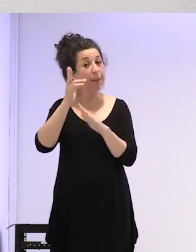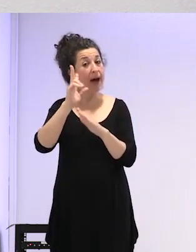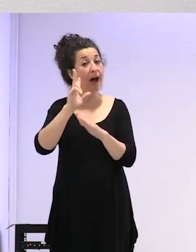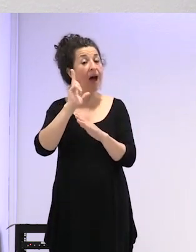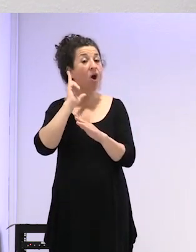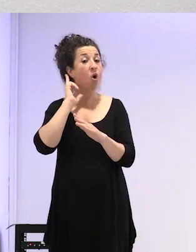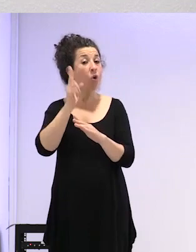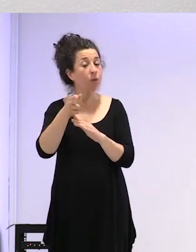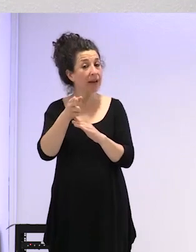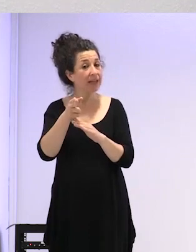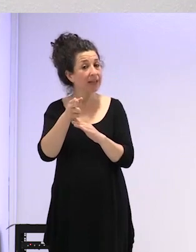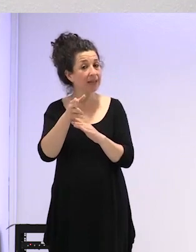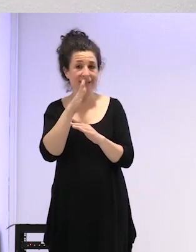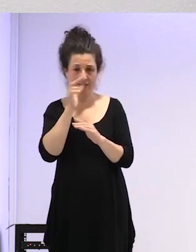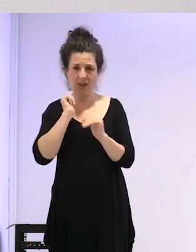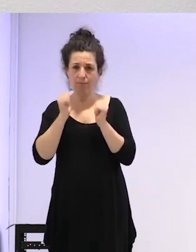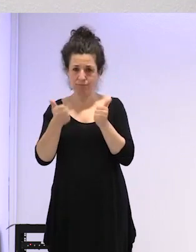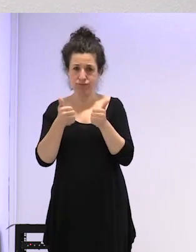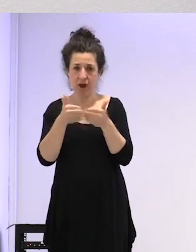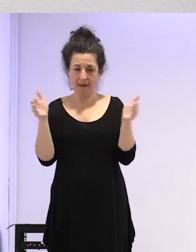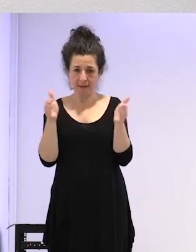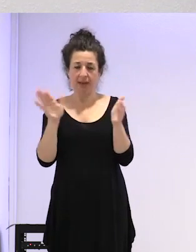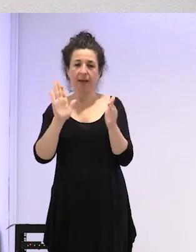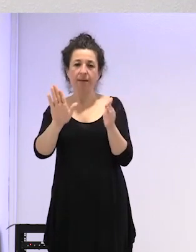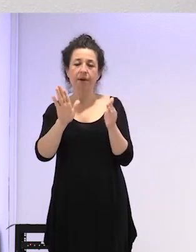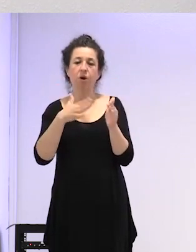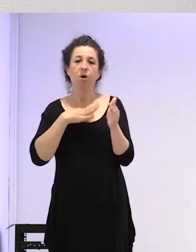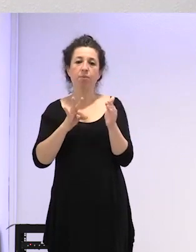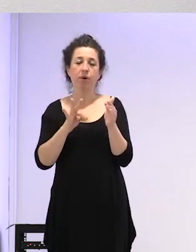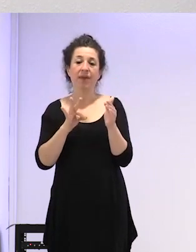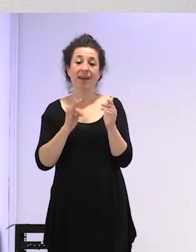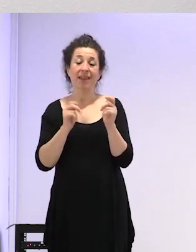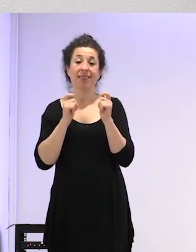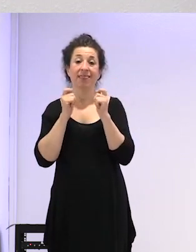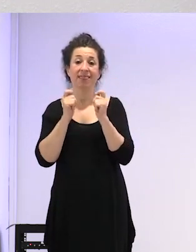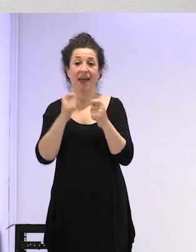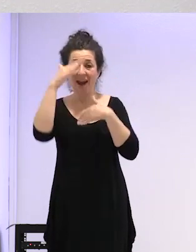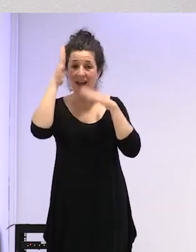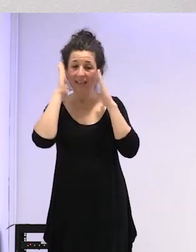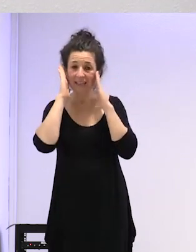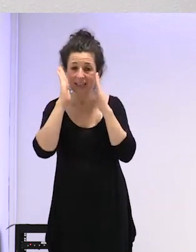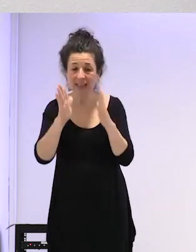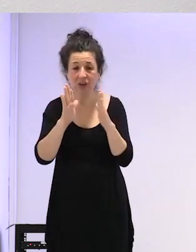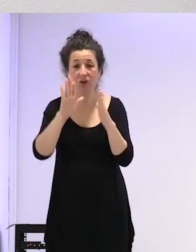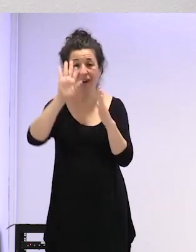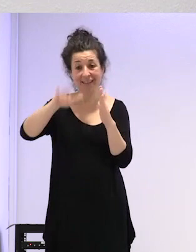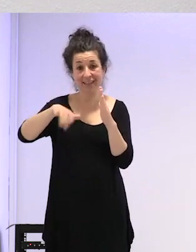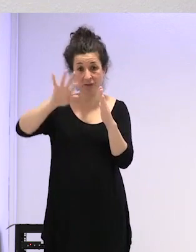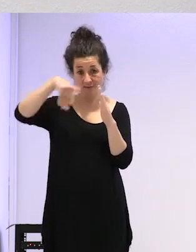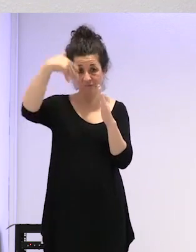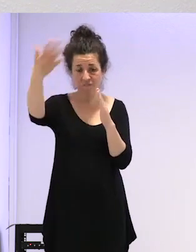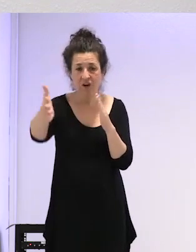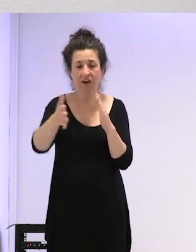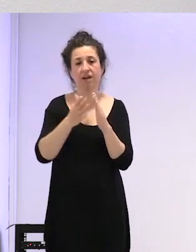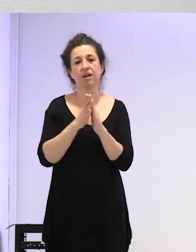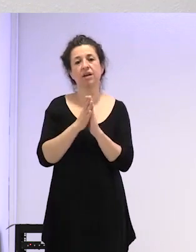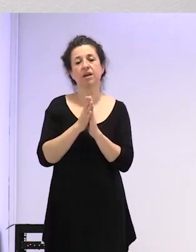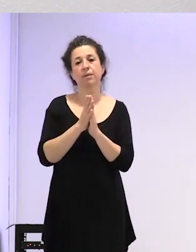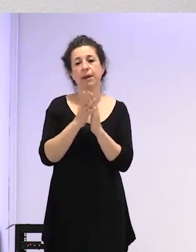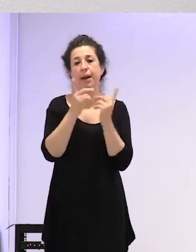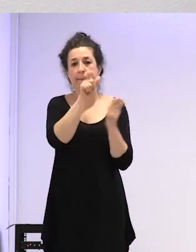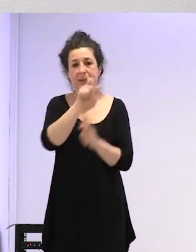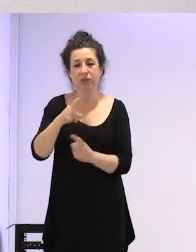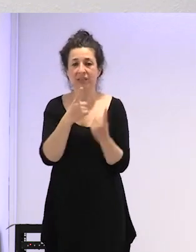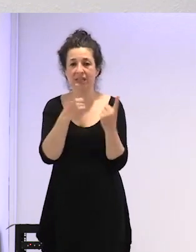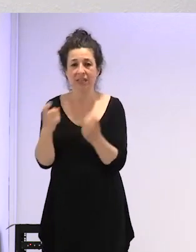activa ¿eh? pero poder dar atención a gente de fuera de Cataluña que lo necesite y continuar dando atención y además tiene